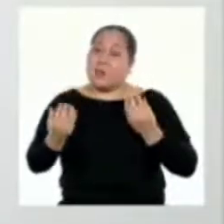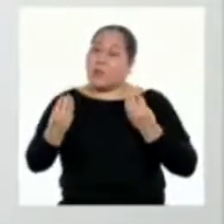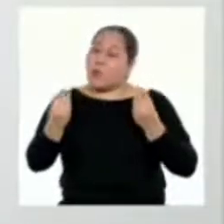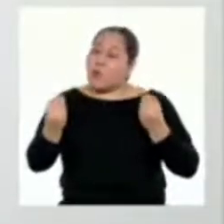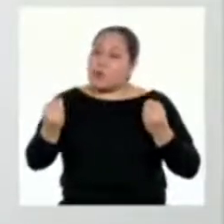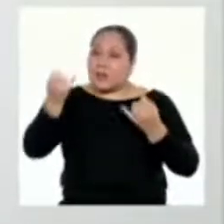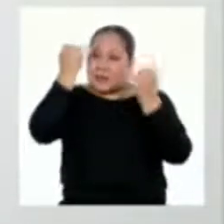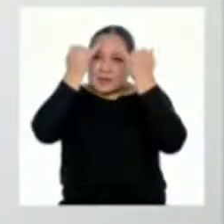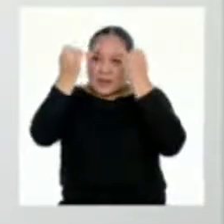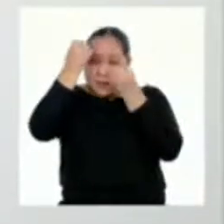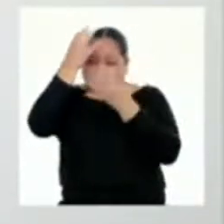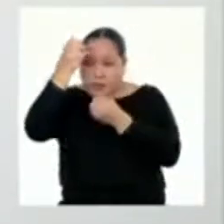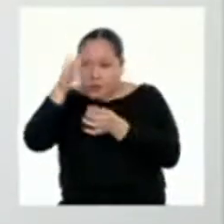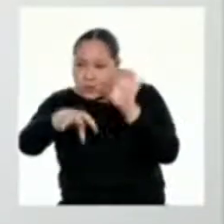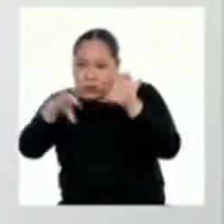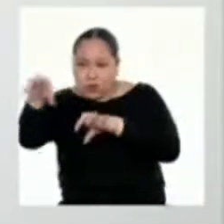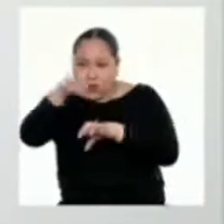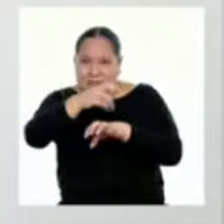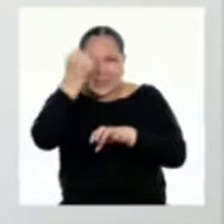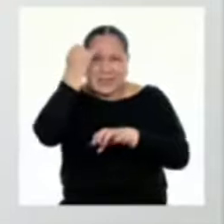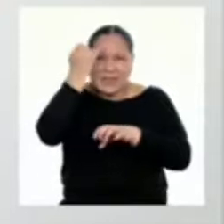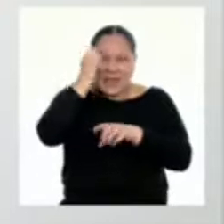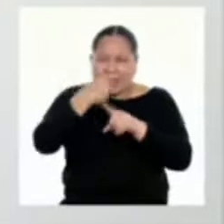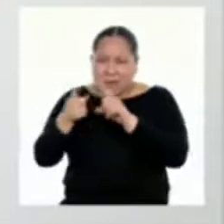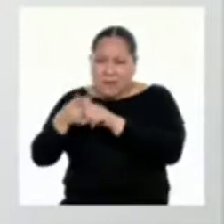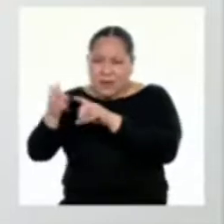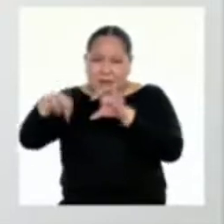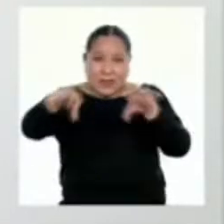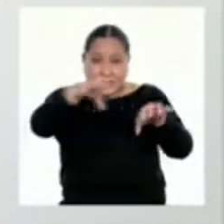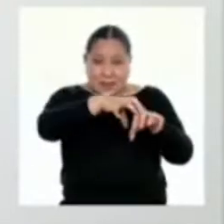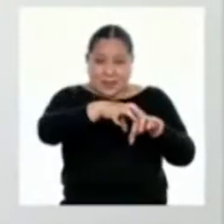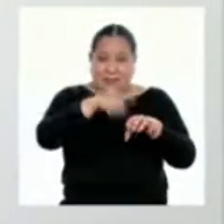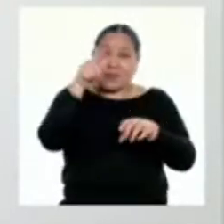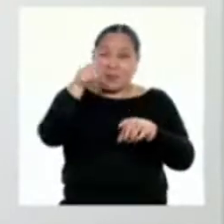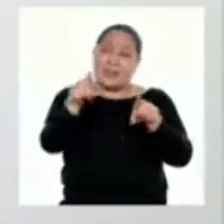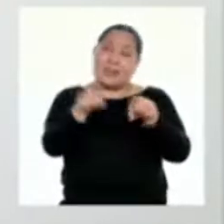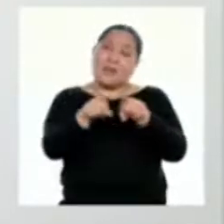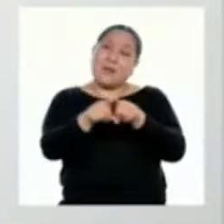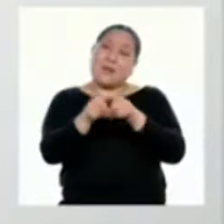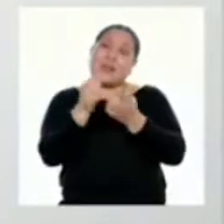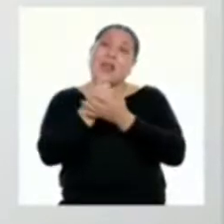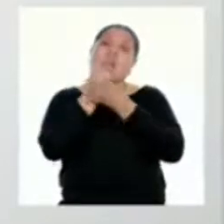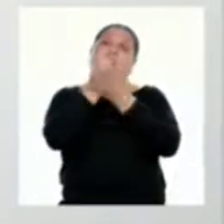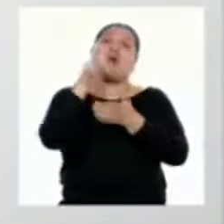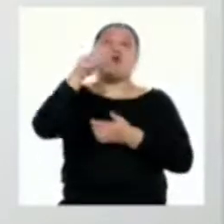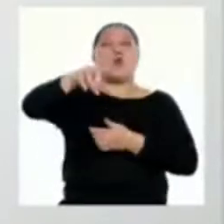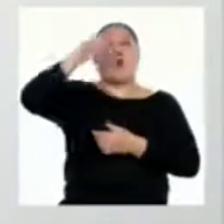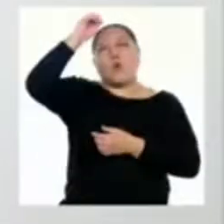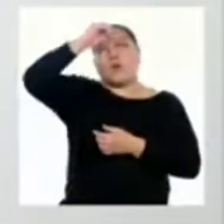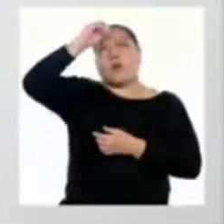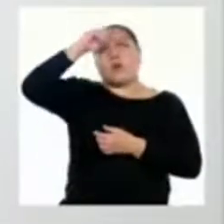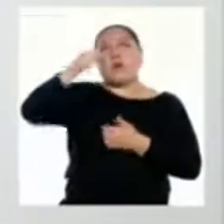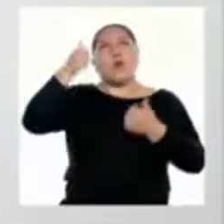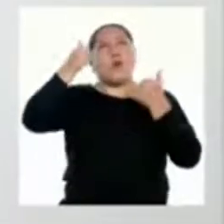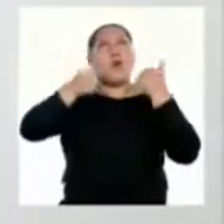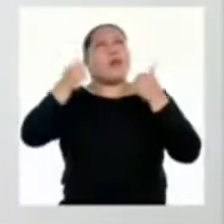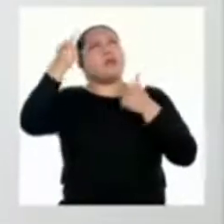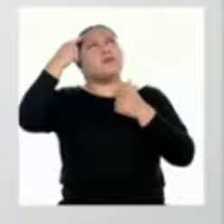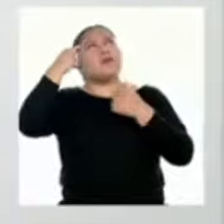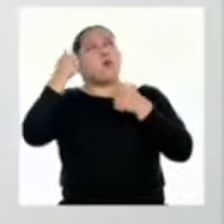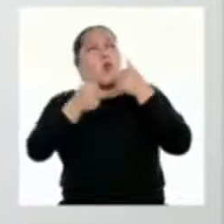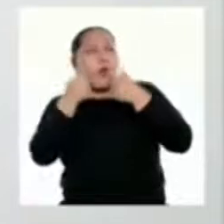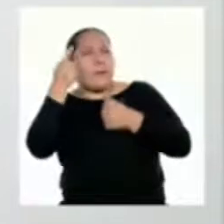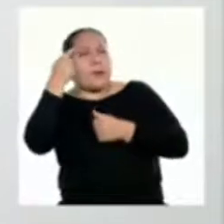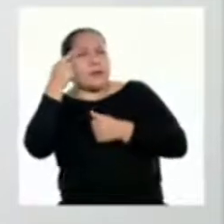vista distintos ayuda a que nosotros también podamos tomar postura identificar qué pensamos y qué ideas